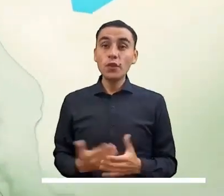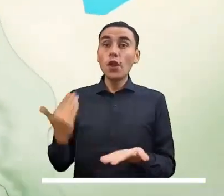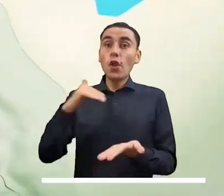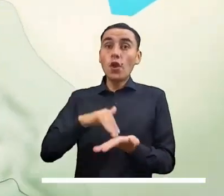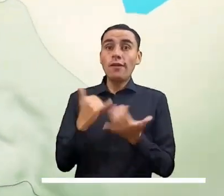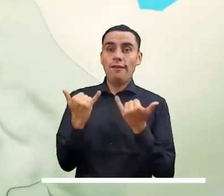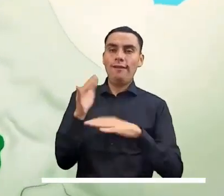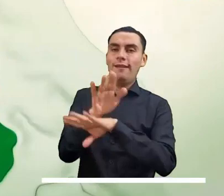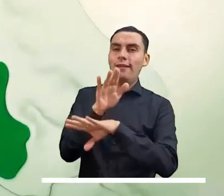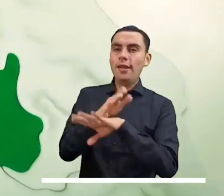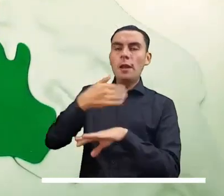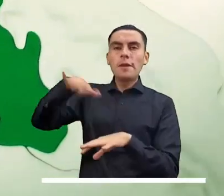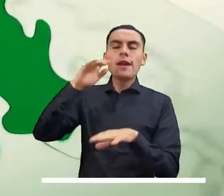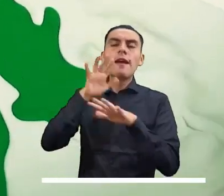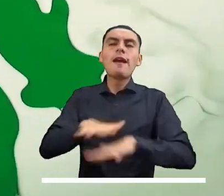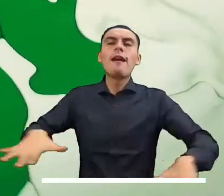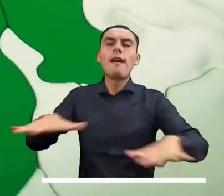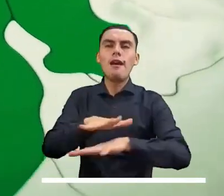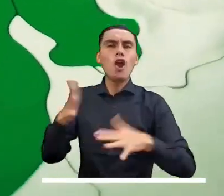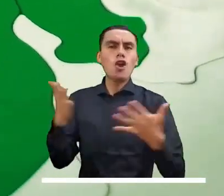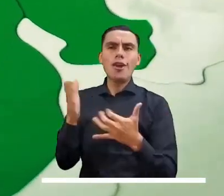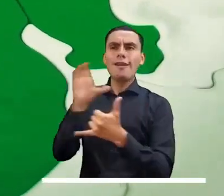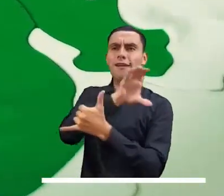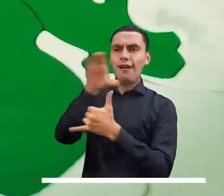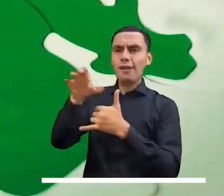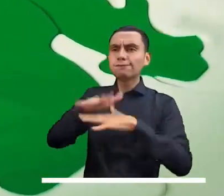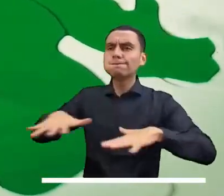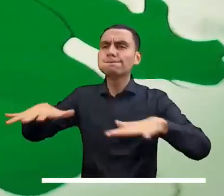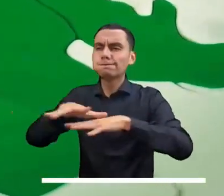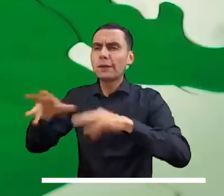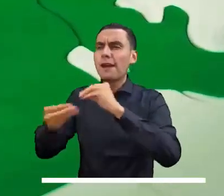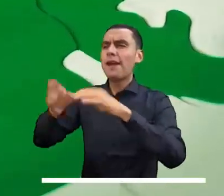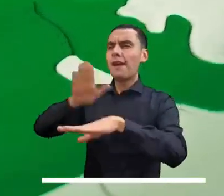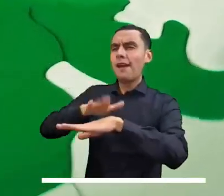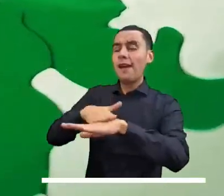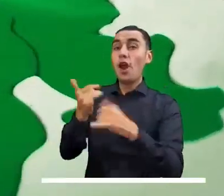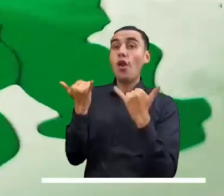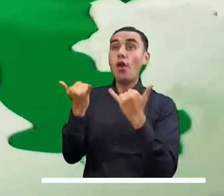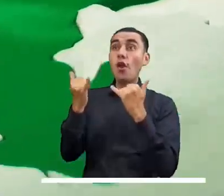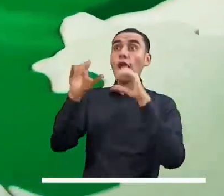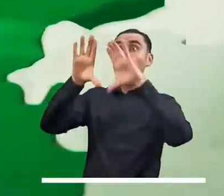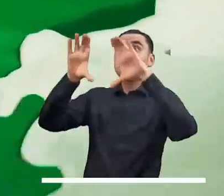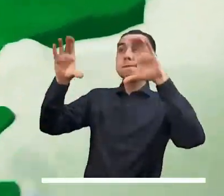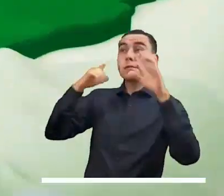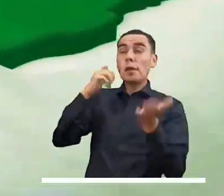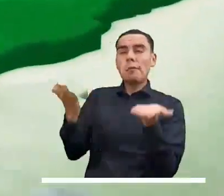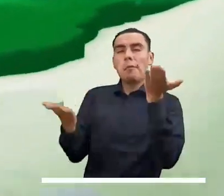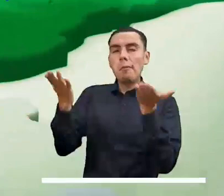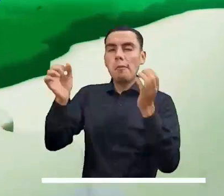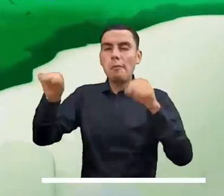Empezamos por el Caribe, que promete algunas lluvias en Córdoba, Magdalena, Atlántico y Norte de Cesar.